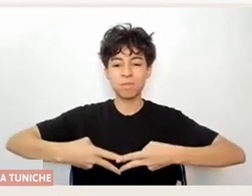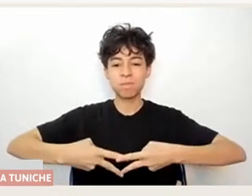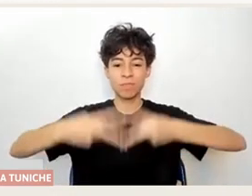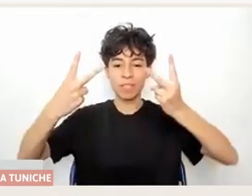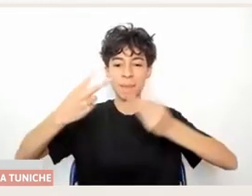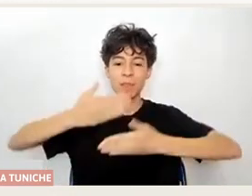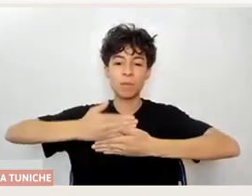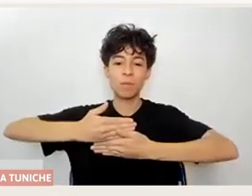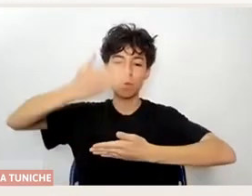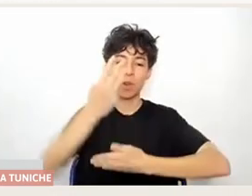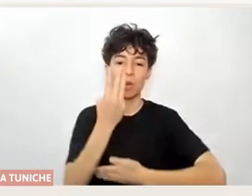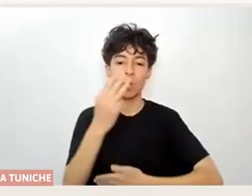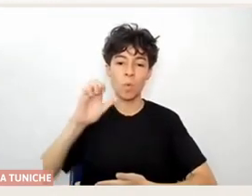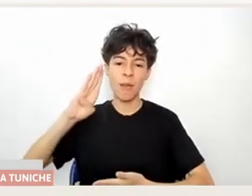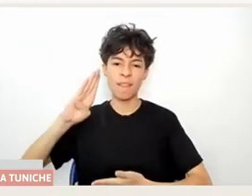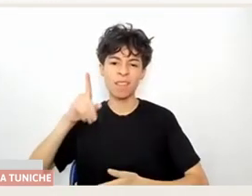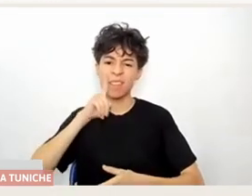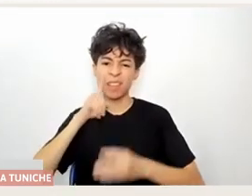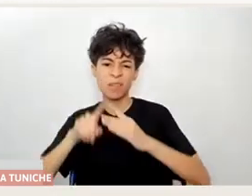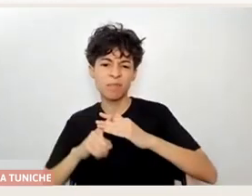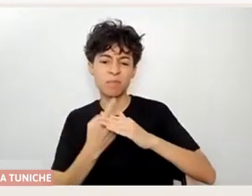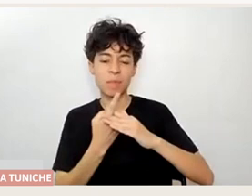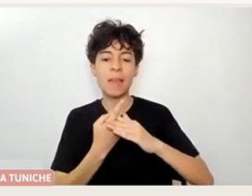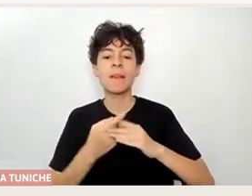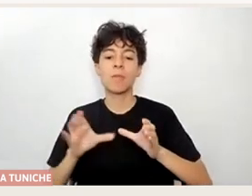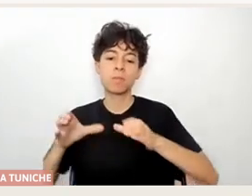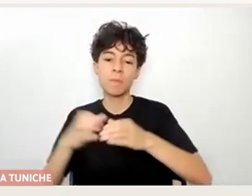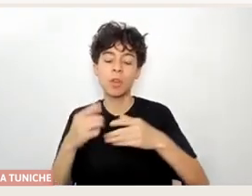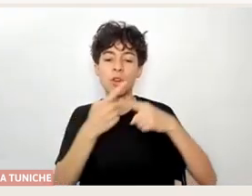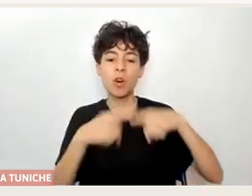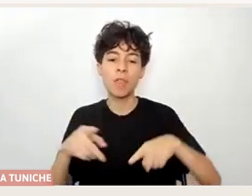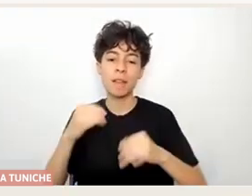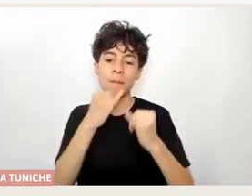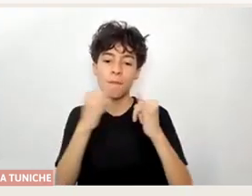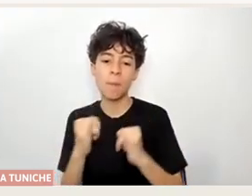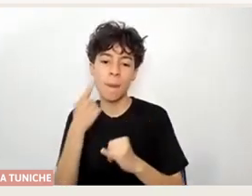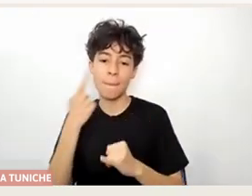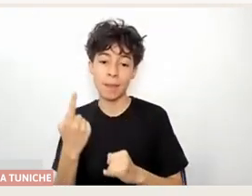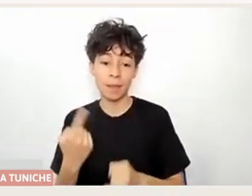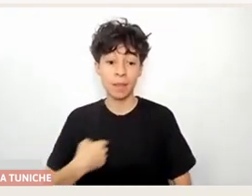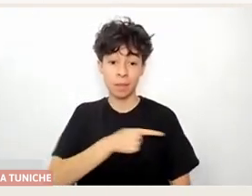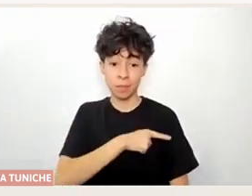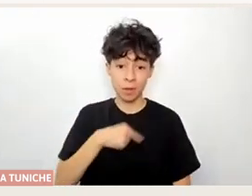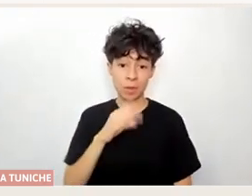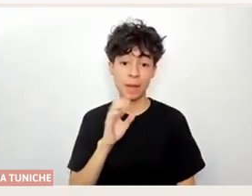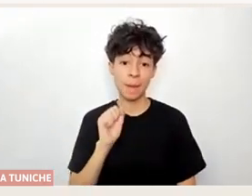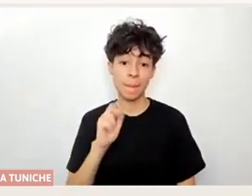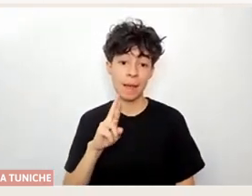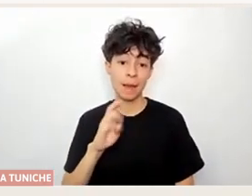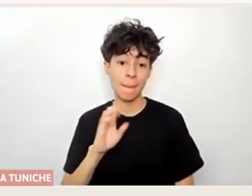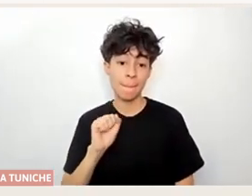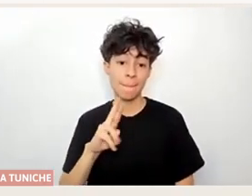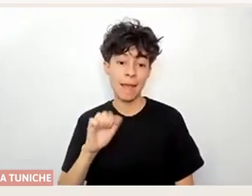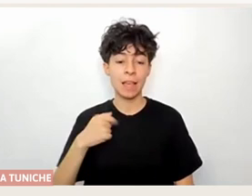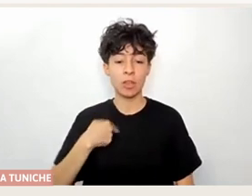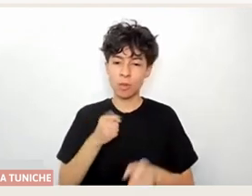web del colectivo Otras Maneras de Amirar. Mi nombre es Bárbara Reagado, yo soy coordinadora del IDIC, que es el Instituto de Inclusión,